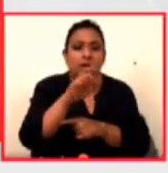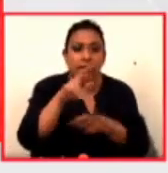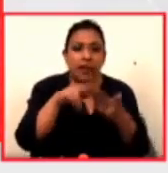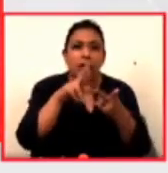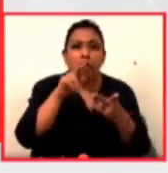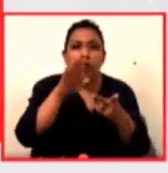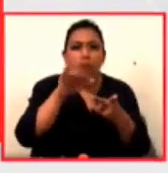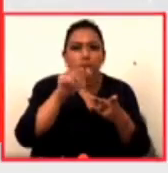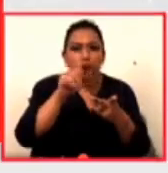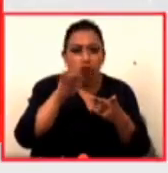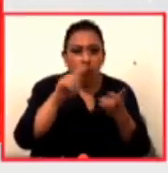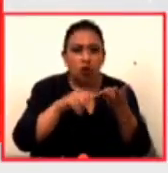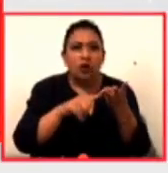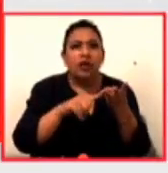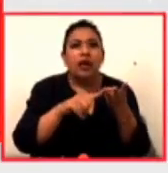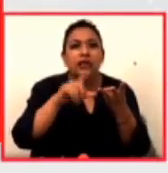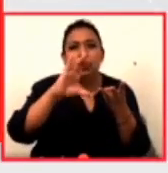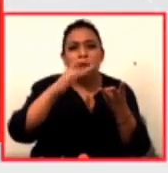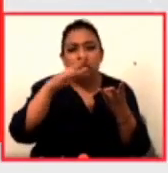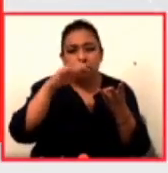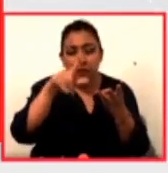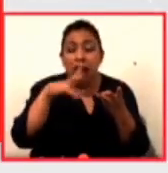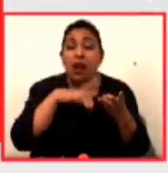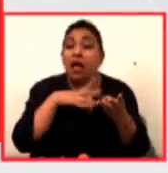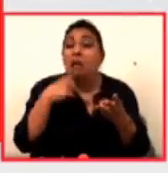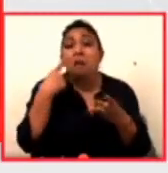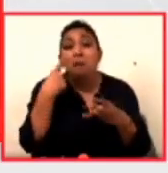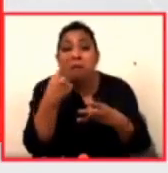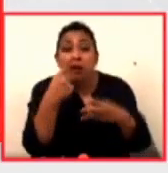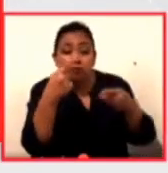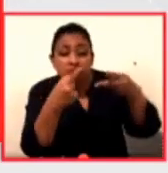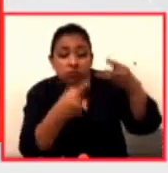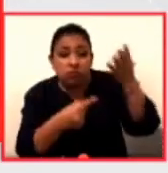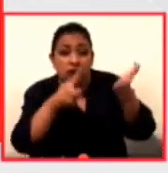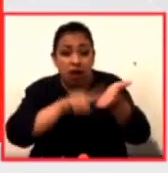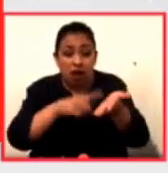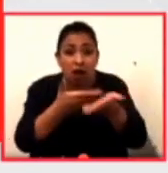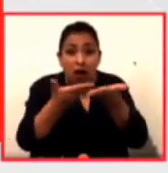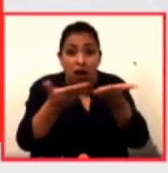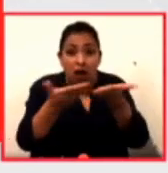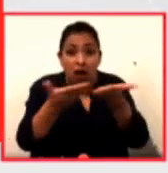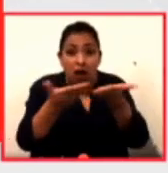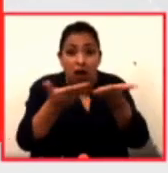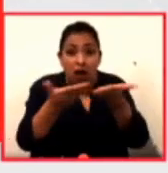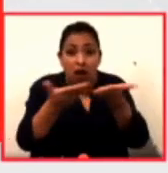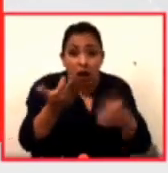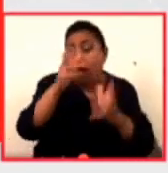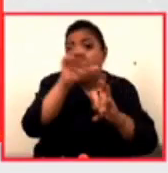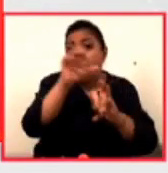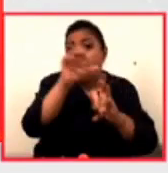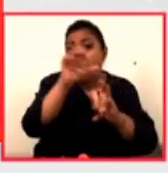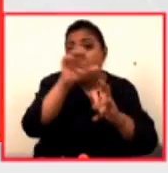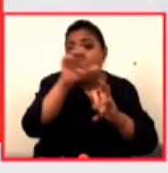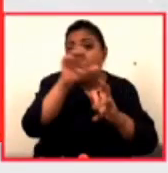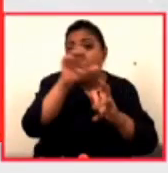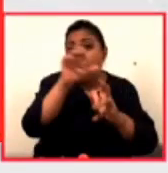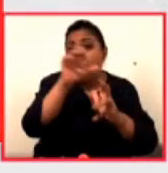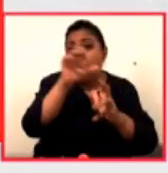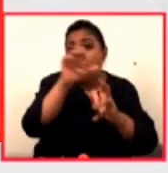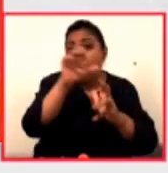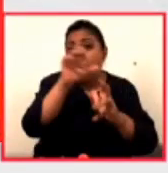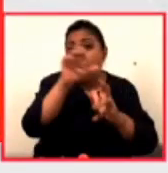Luisa Iglesias y Alberto Chimal, quienes observarán los elementos que la actual crisis por el COVID-19 comparte con las sociedades